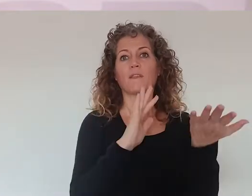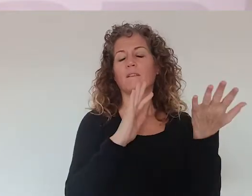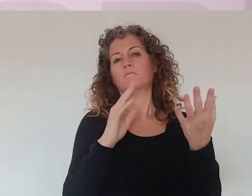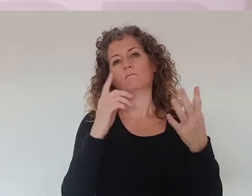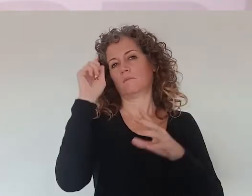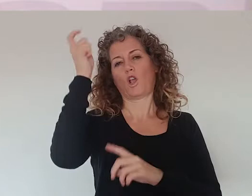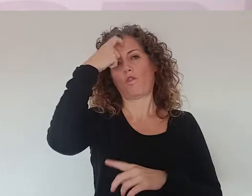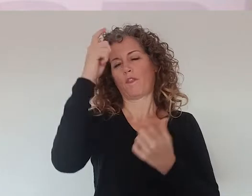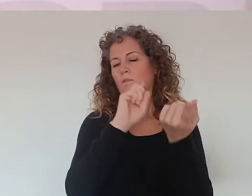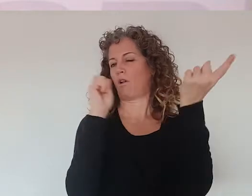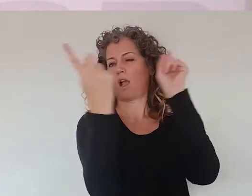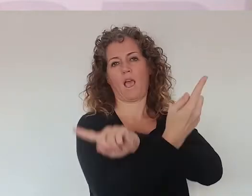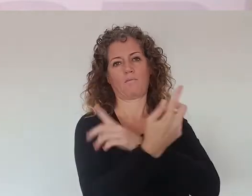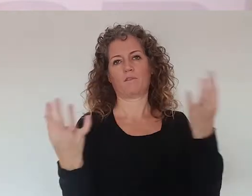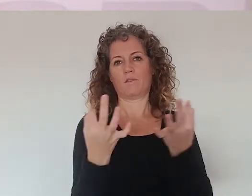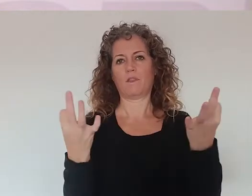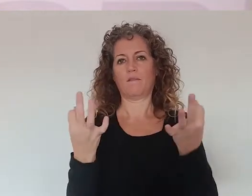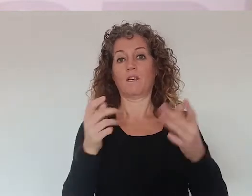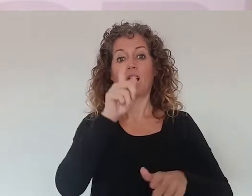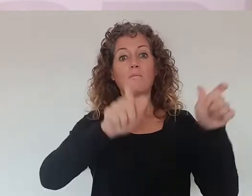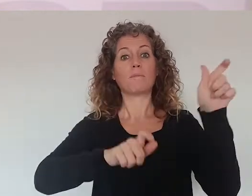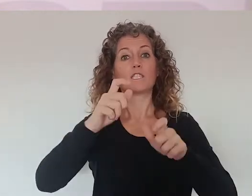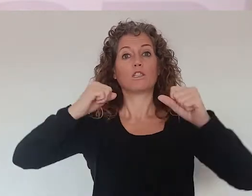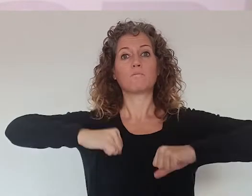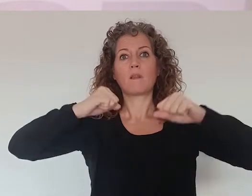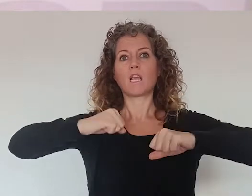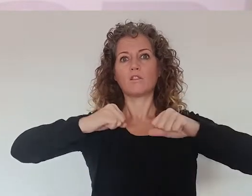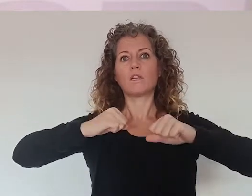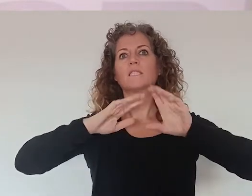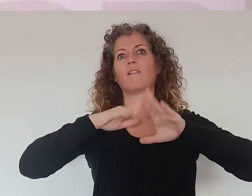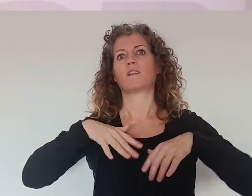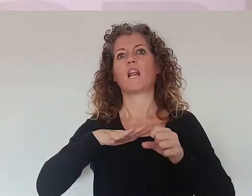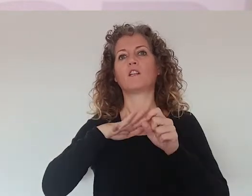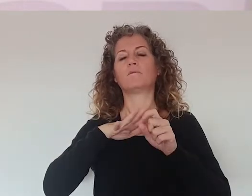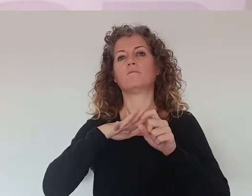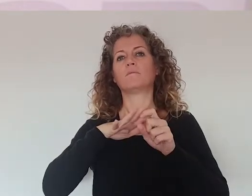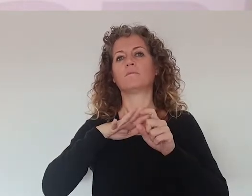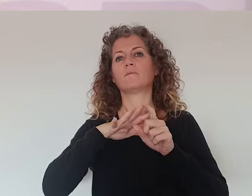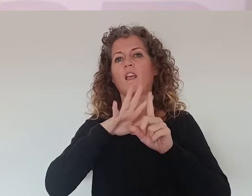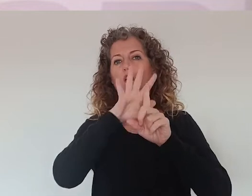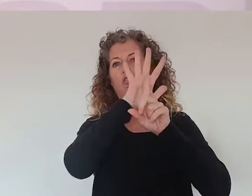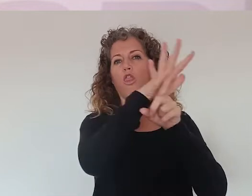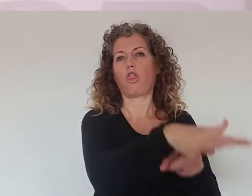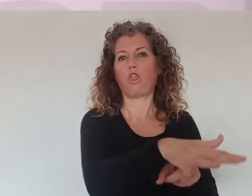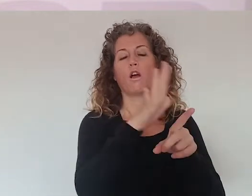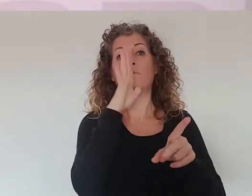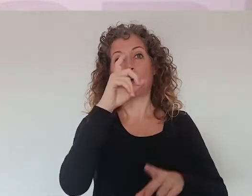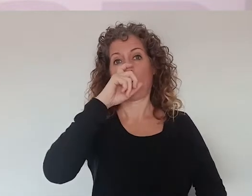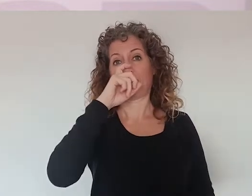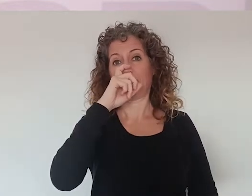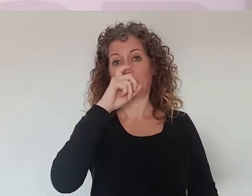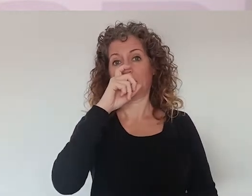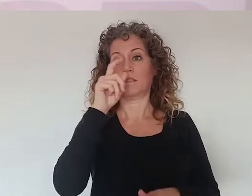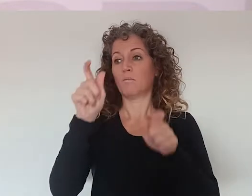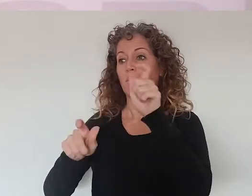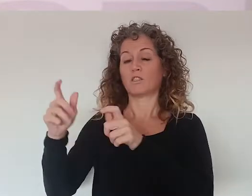Tenemos que ir cambiándola, ¿no? Y las personas mayores, lamentablemente, sufren la discriminación por motivos de